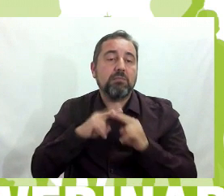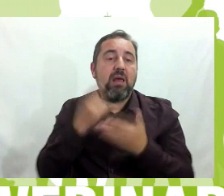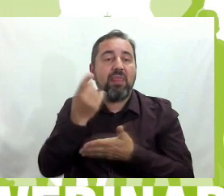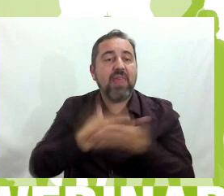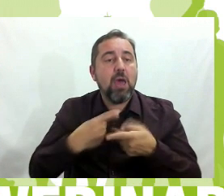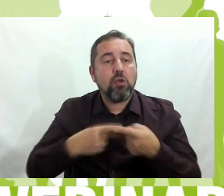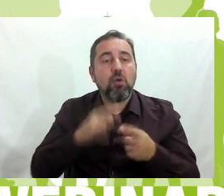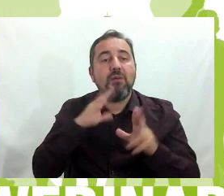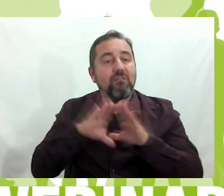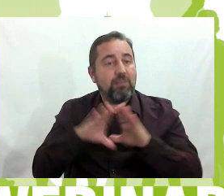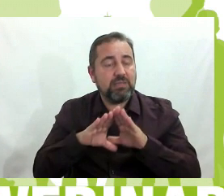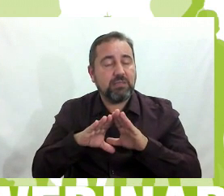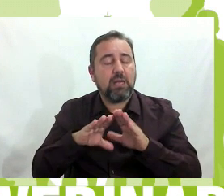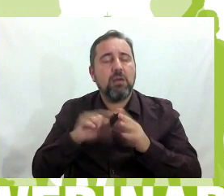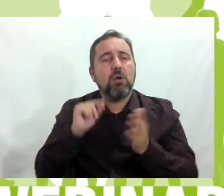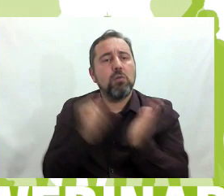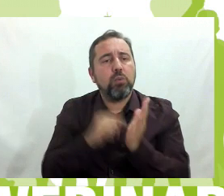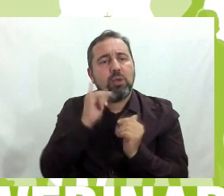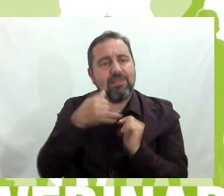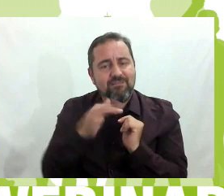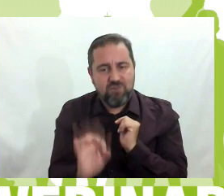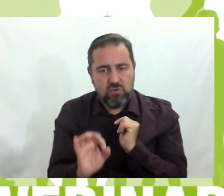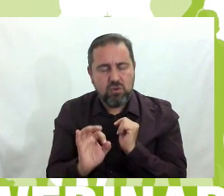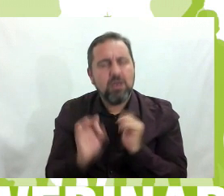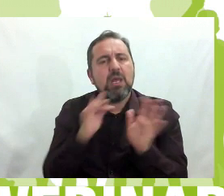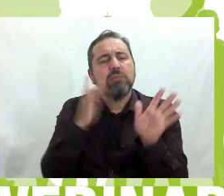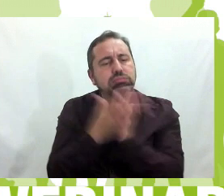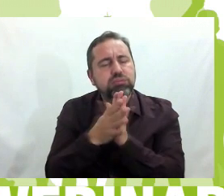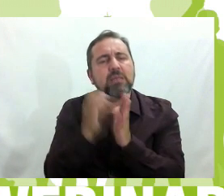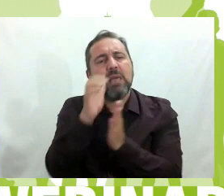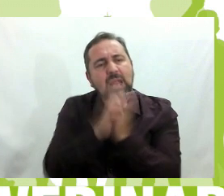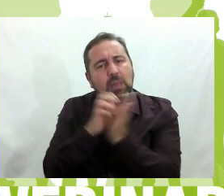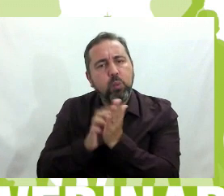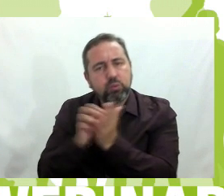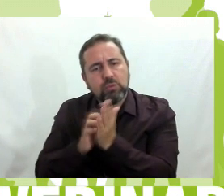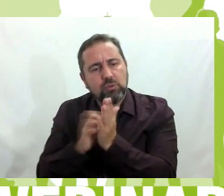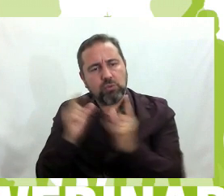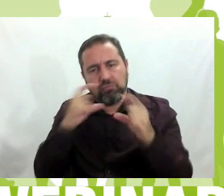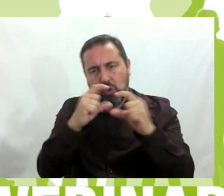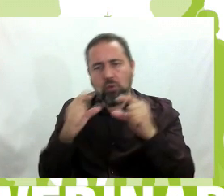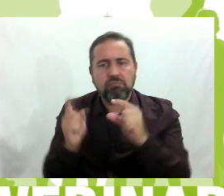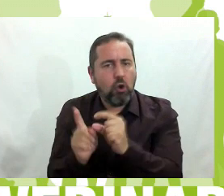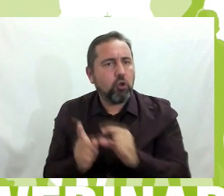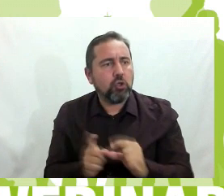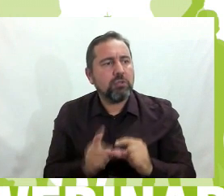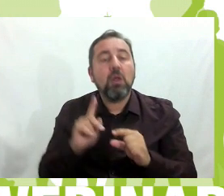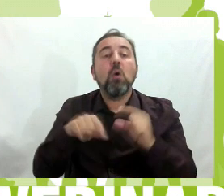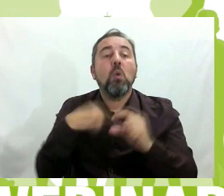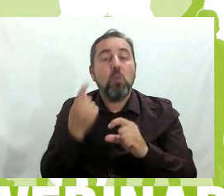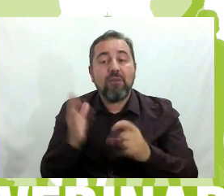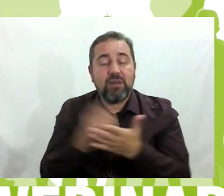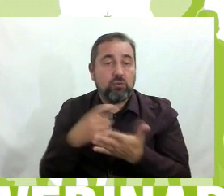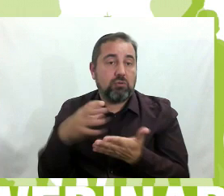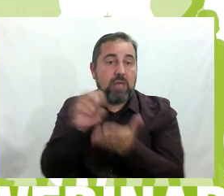diariofeminista.info, y está todo esto bastante bien explicado en artículos cortitos y luego también te llevan a todos los